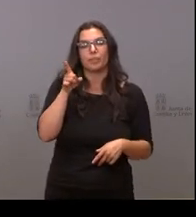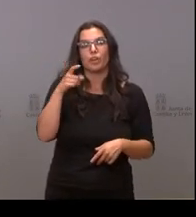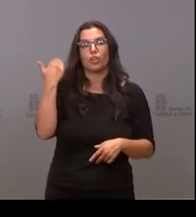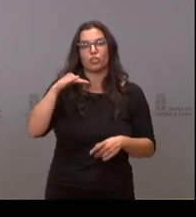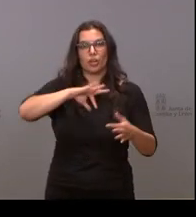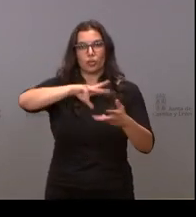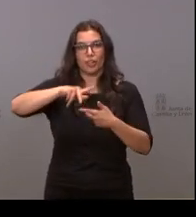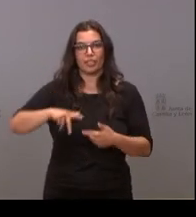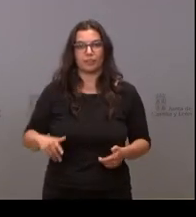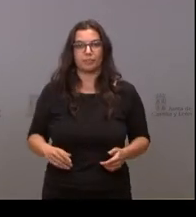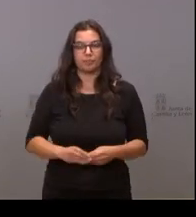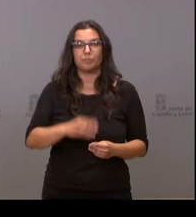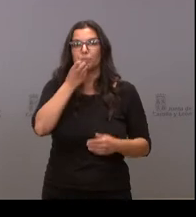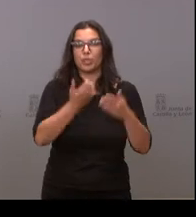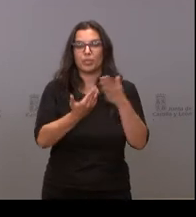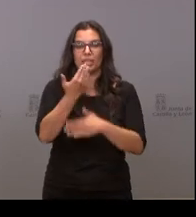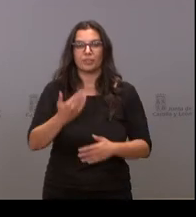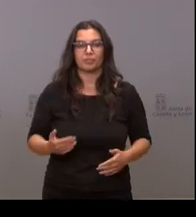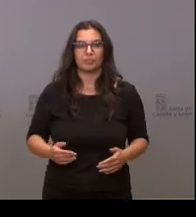Soria Noticias. Sergio, buenos días.